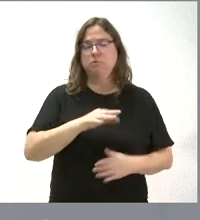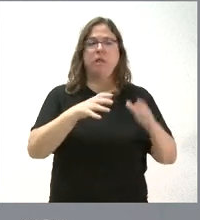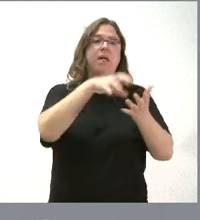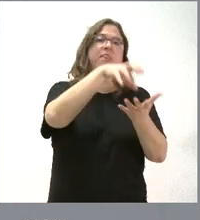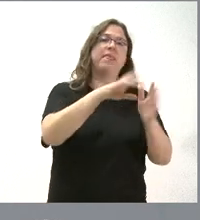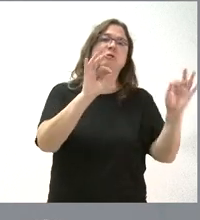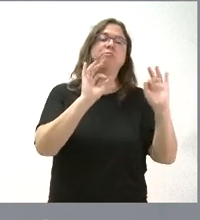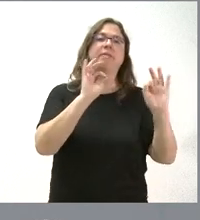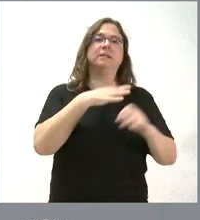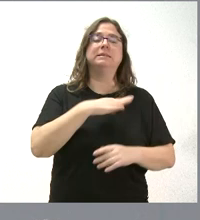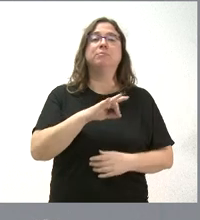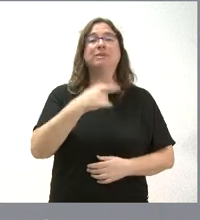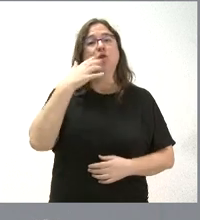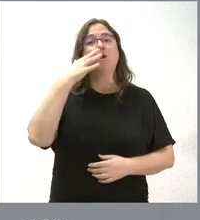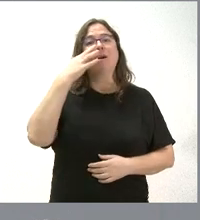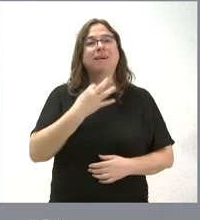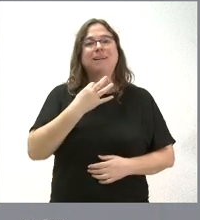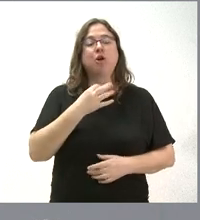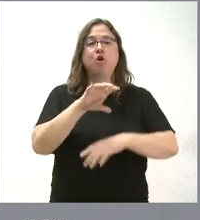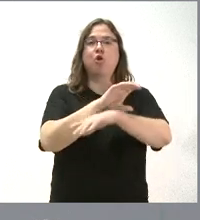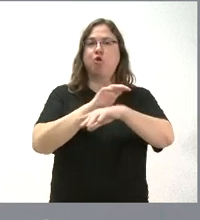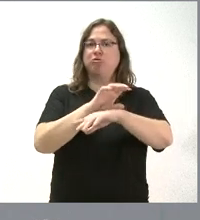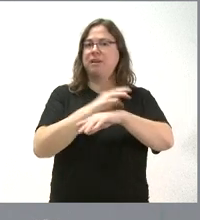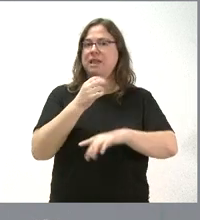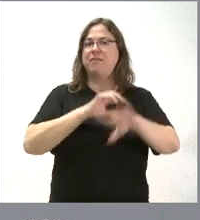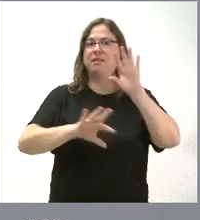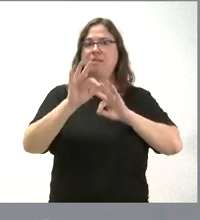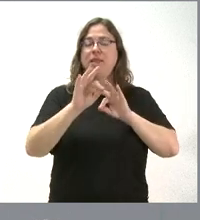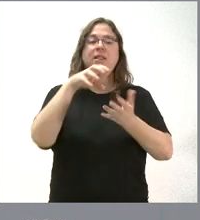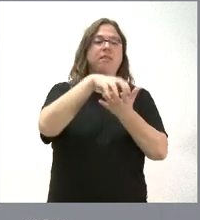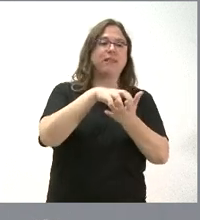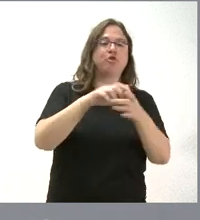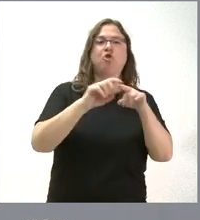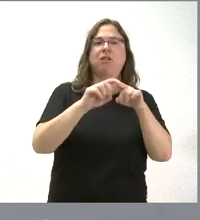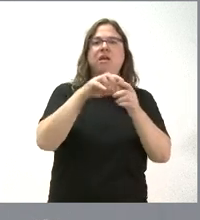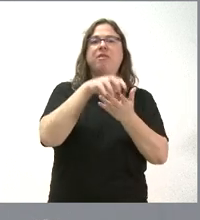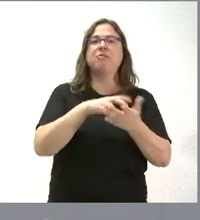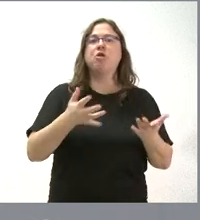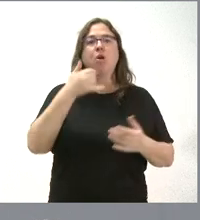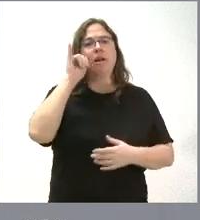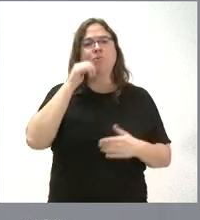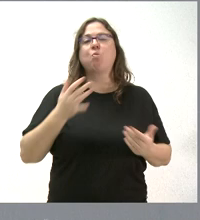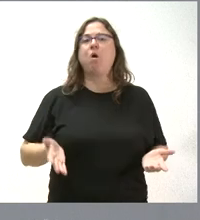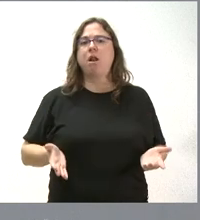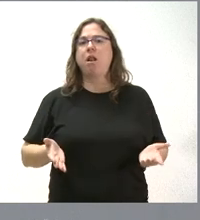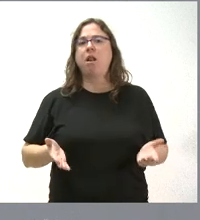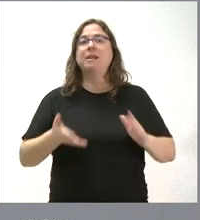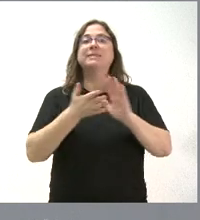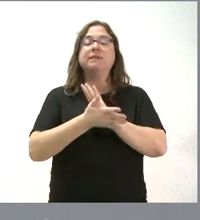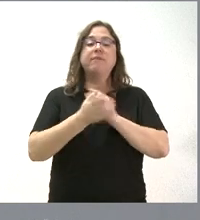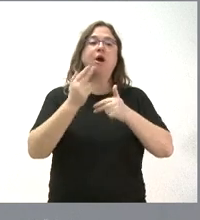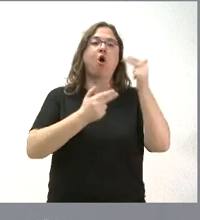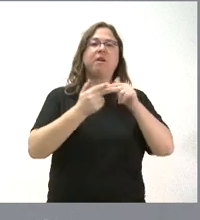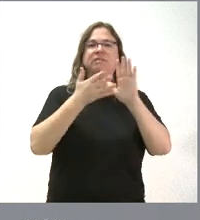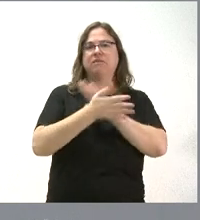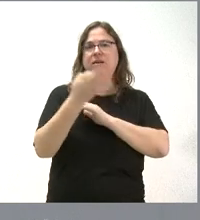especialidades. Yo creo que lo que tiene que decidir la consejería, lógicamente, es la instalación del centro, las características del mismo, los riesgos que tiene, qué supone una obra y